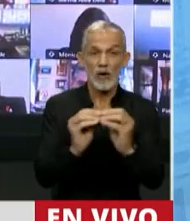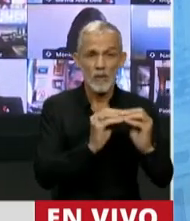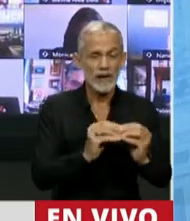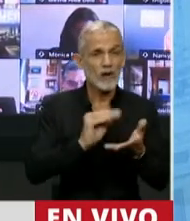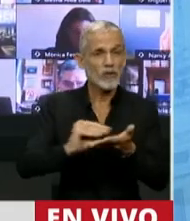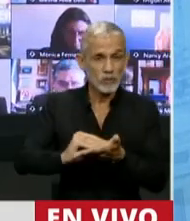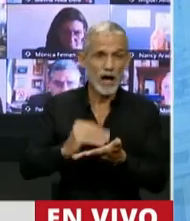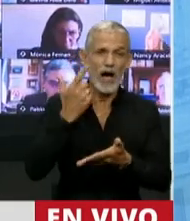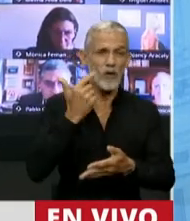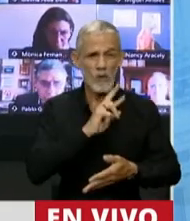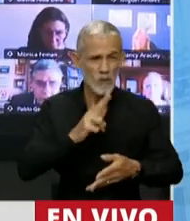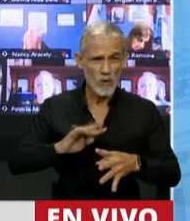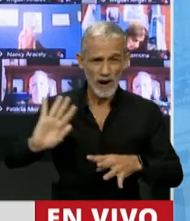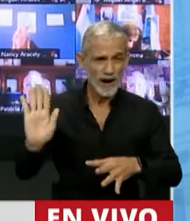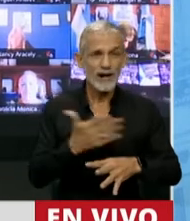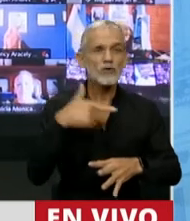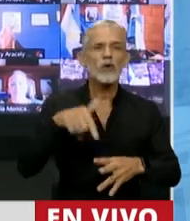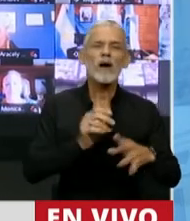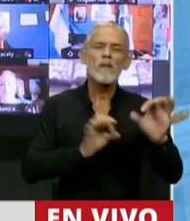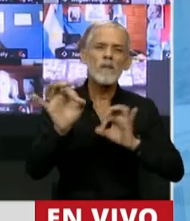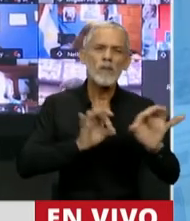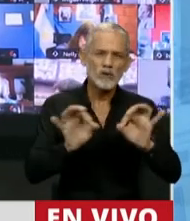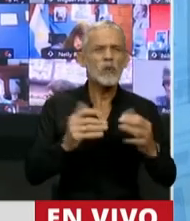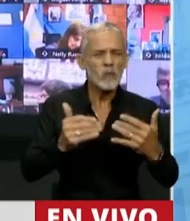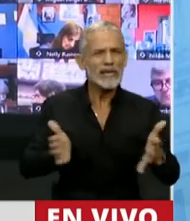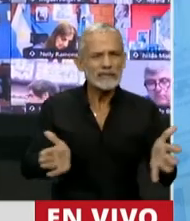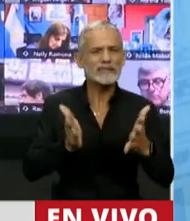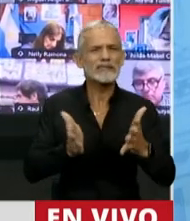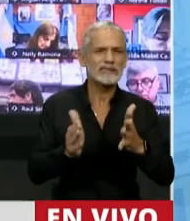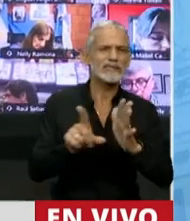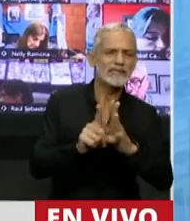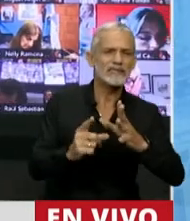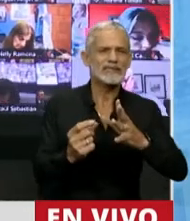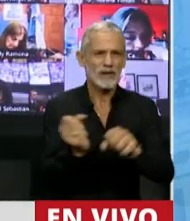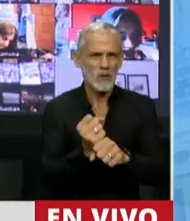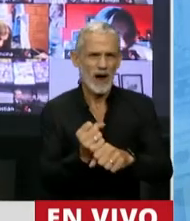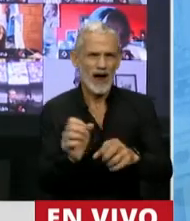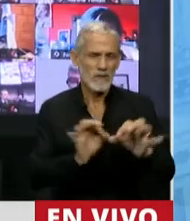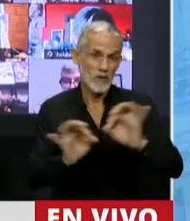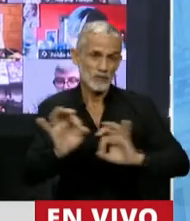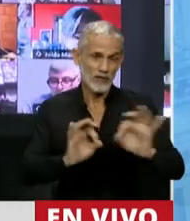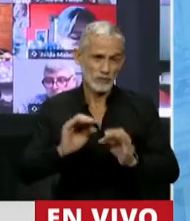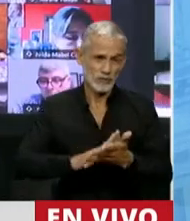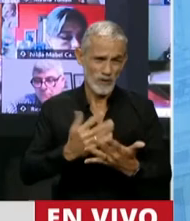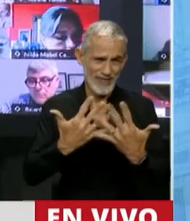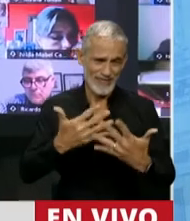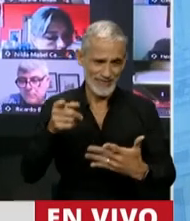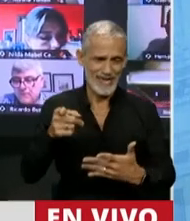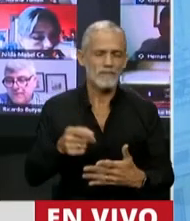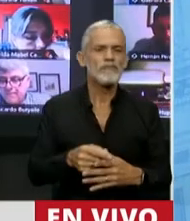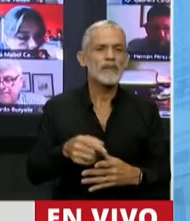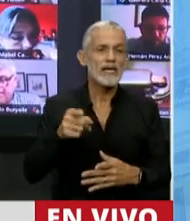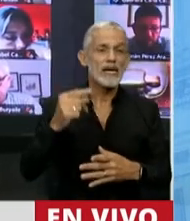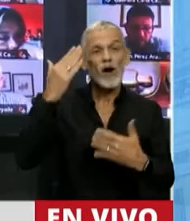diputados y diputadas que este proyecto se pueda sancionar y que definitivamente el homenaje